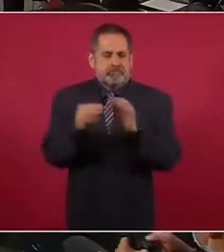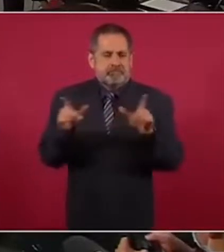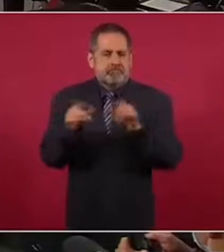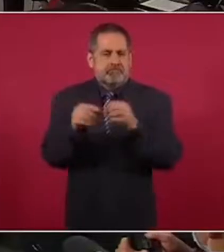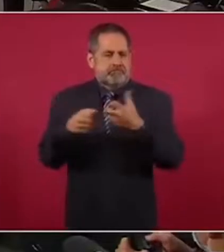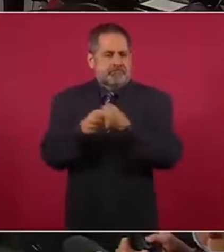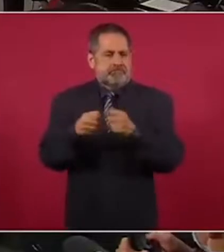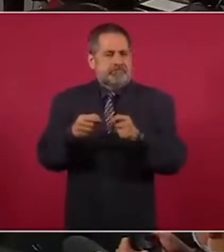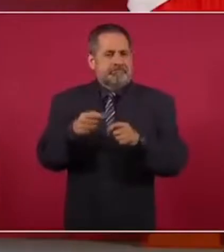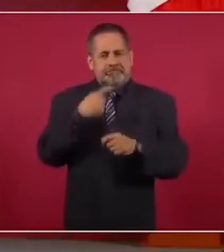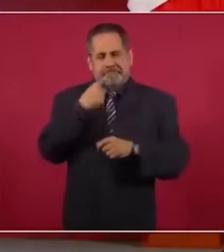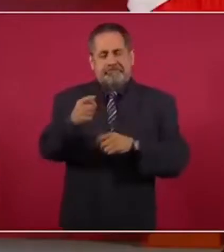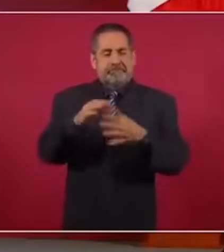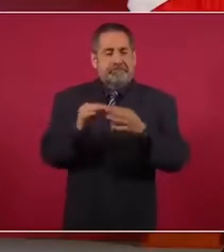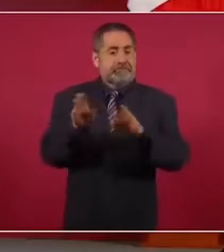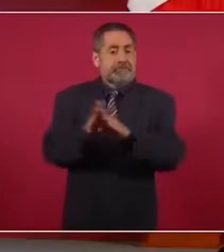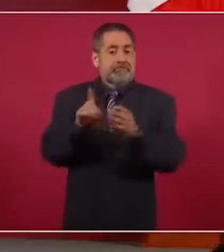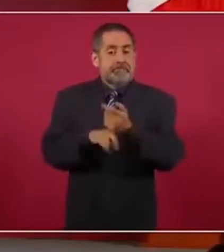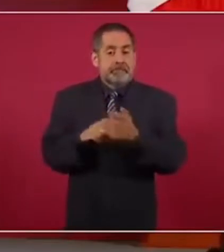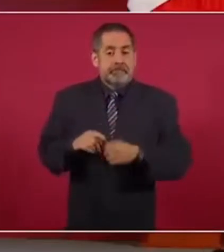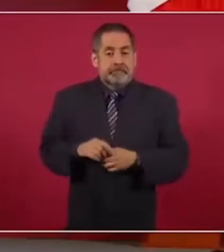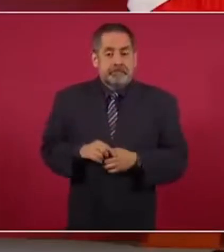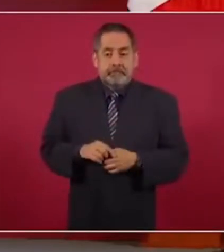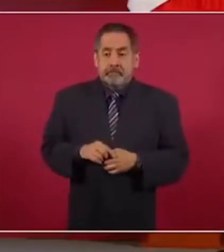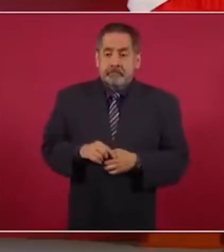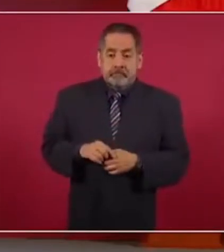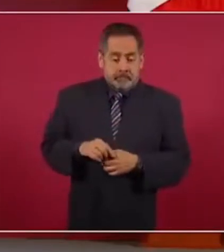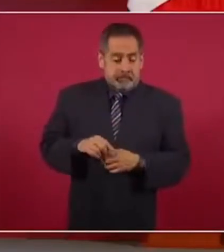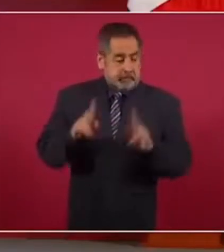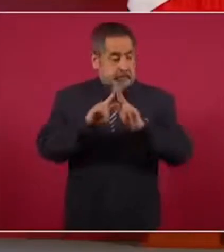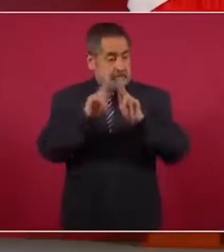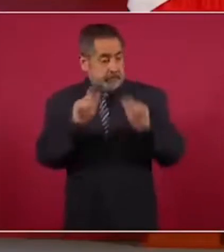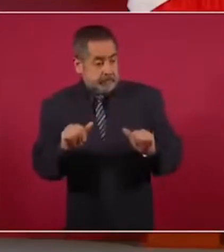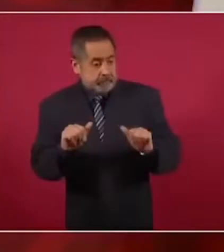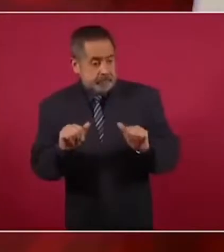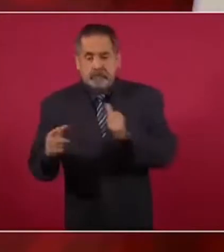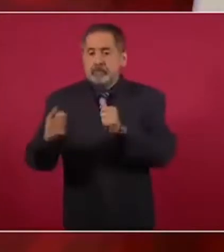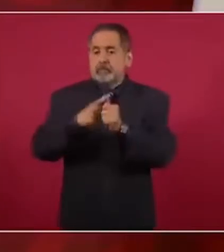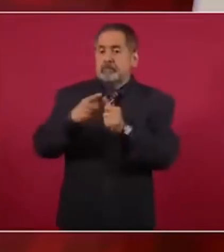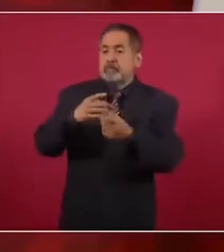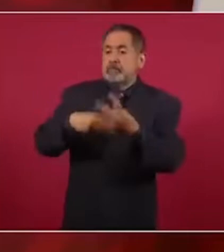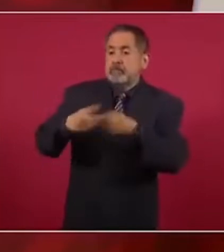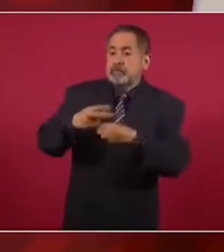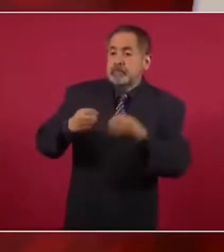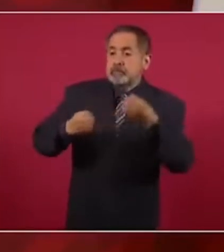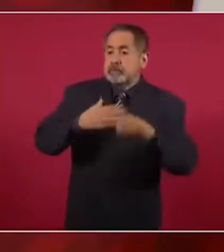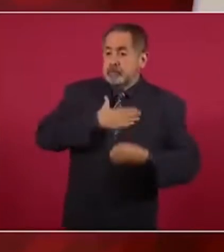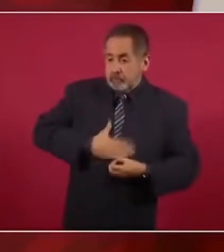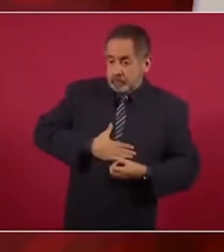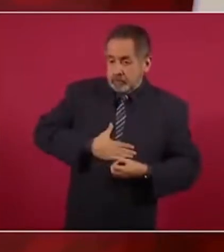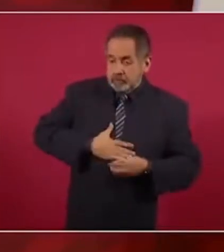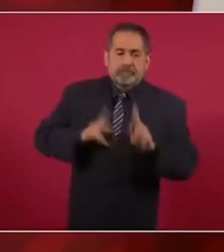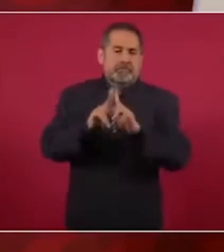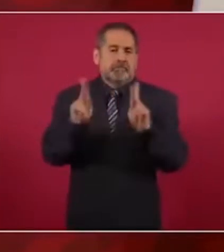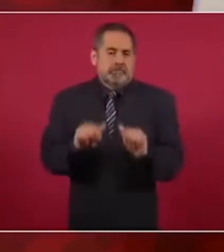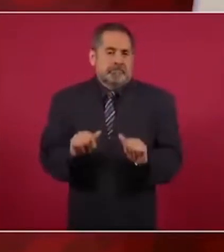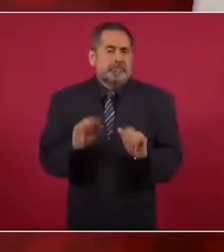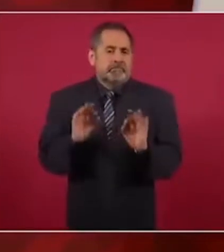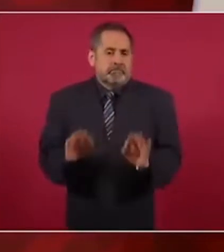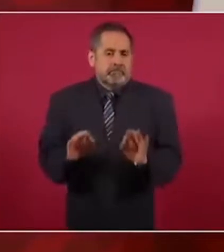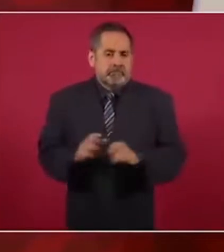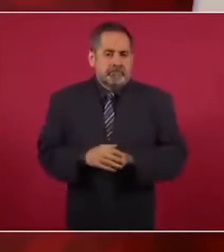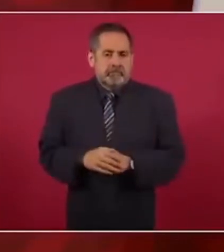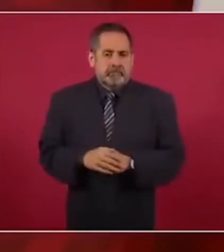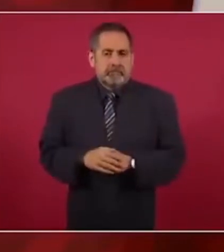en que la paz es fruto de la justicia, que no se resuelve sólo el